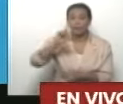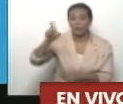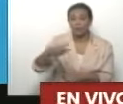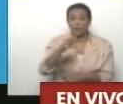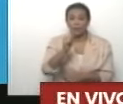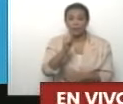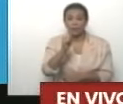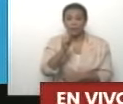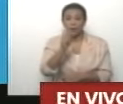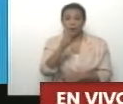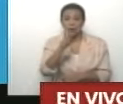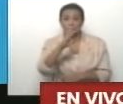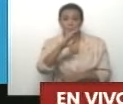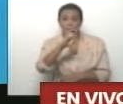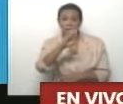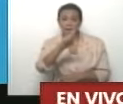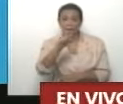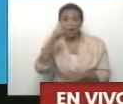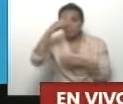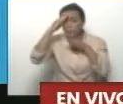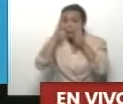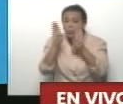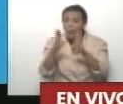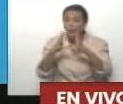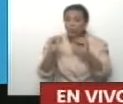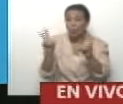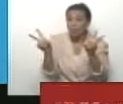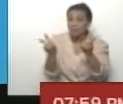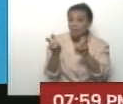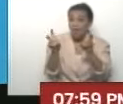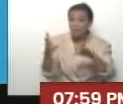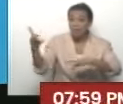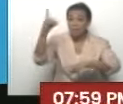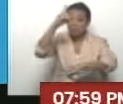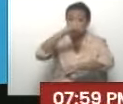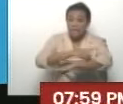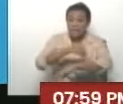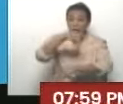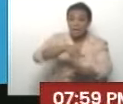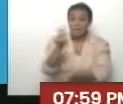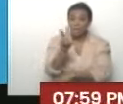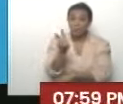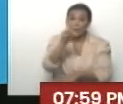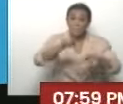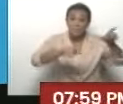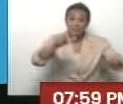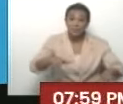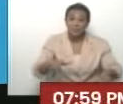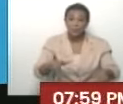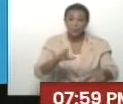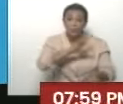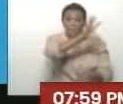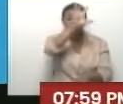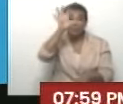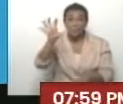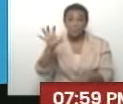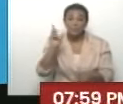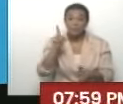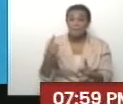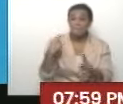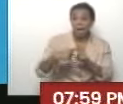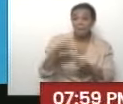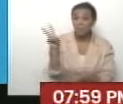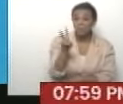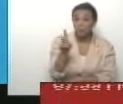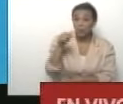Jiménez, están dedicadas personalmente a todo el tema del dengue, que ha golpeado fuertemente a países de la región. Y